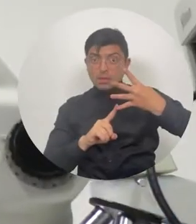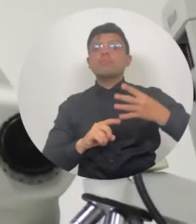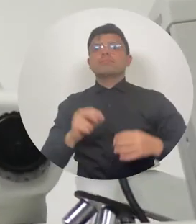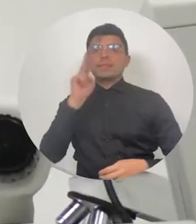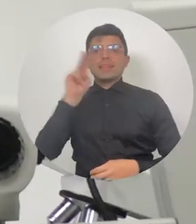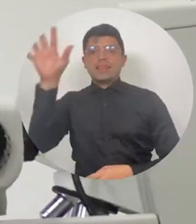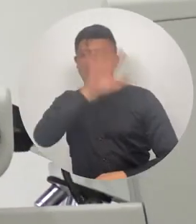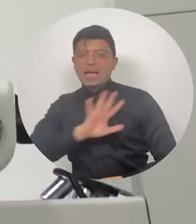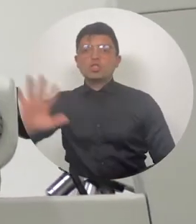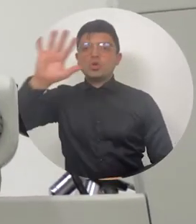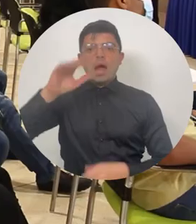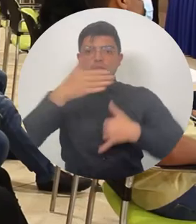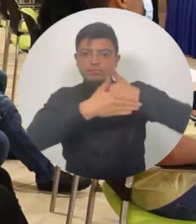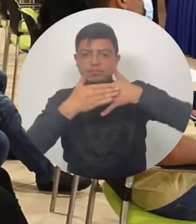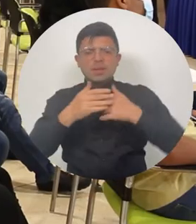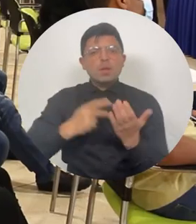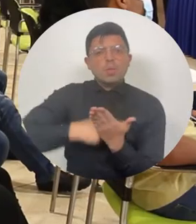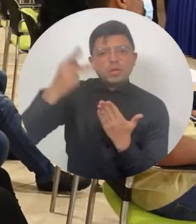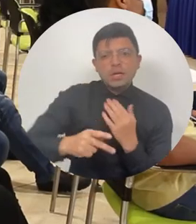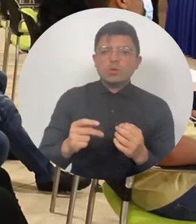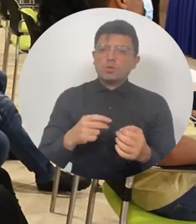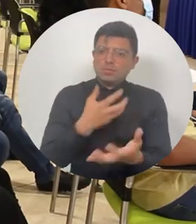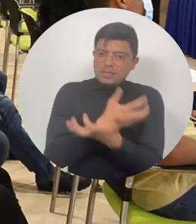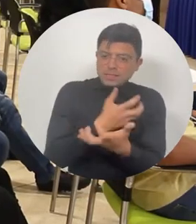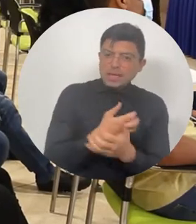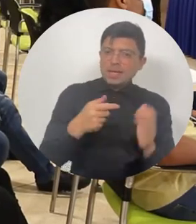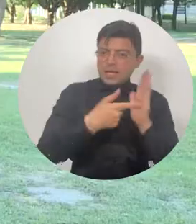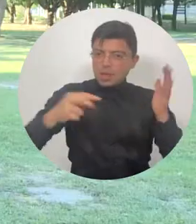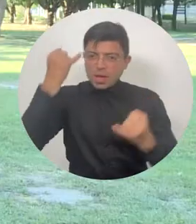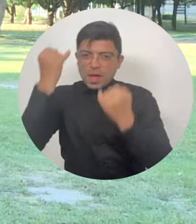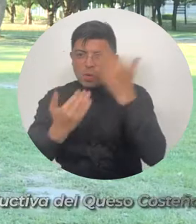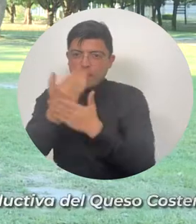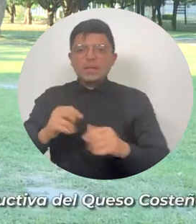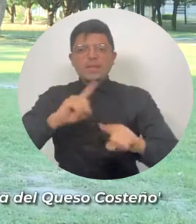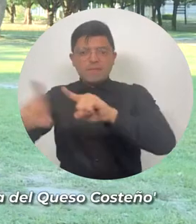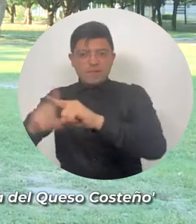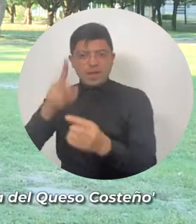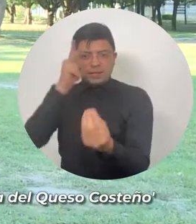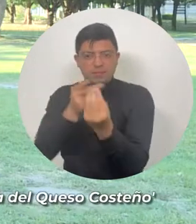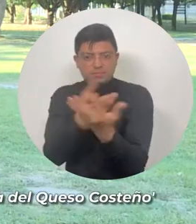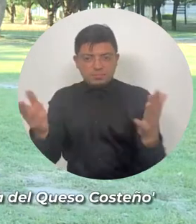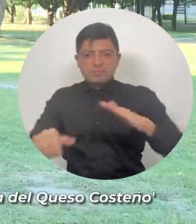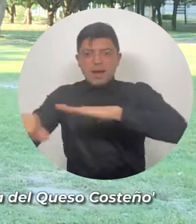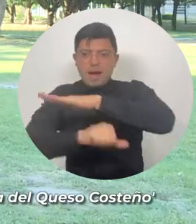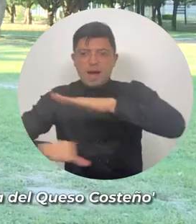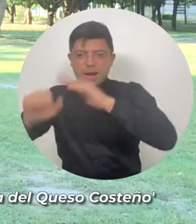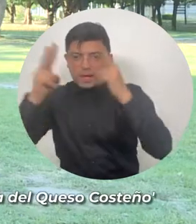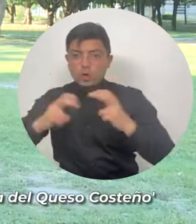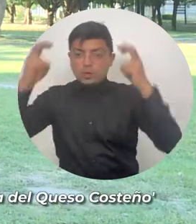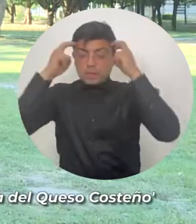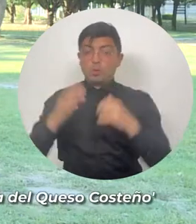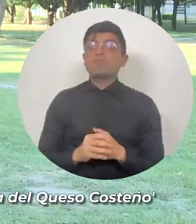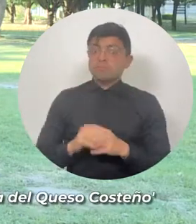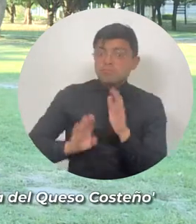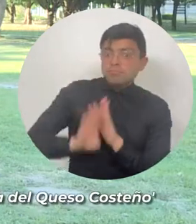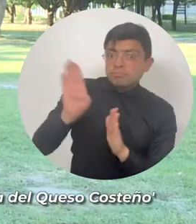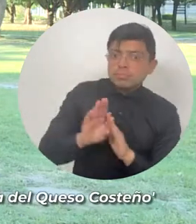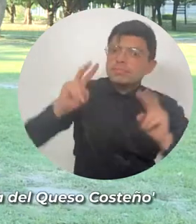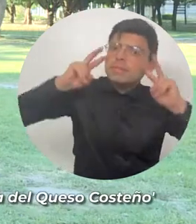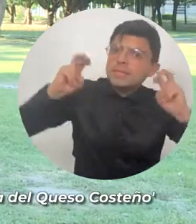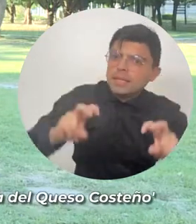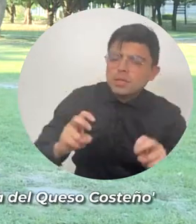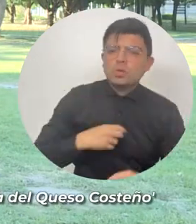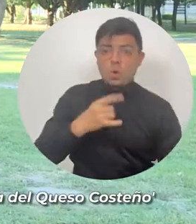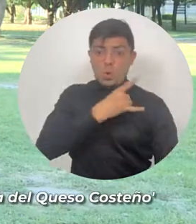tecnología e innovación desde diversas áreas del conocimiento. Evidentemente el desarrollo de todas estas investigaciones que adelanta la Universidad de